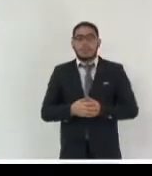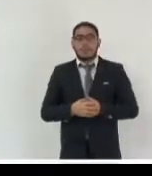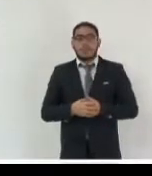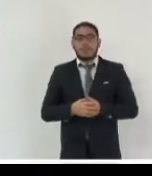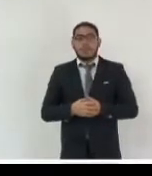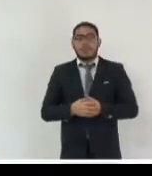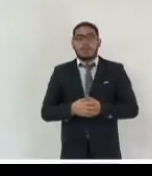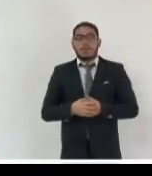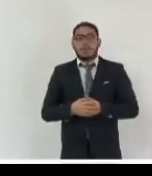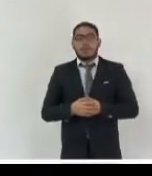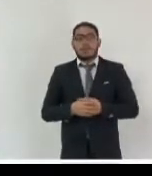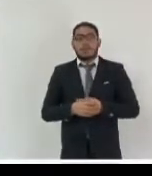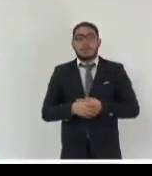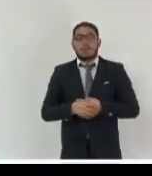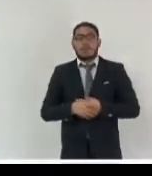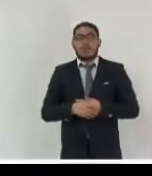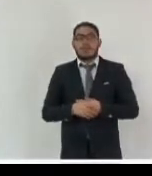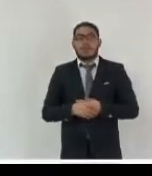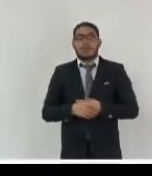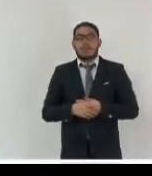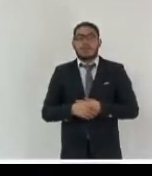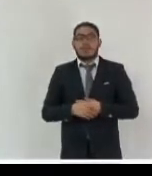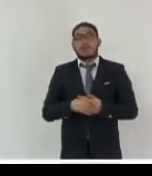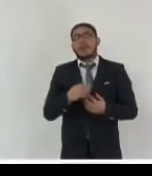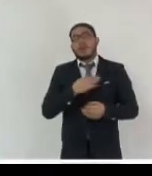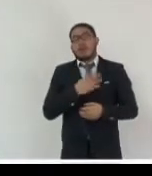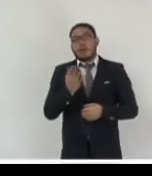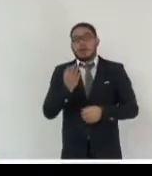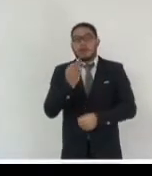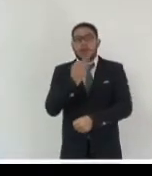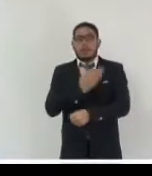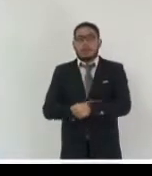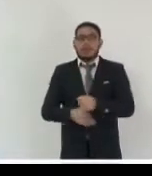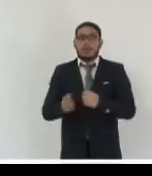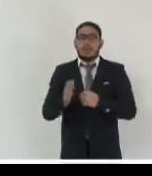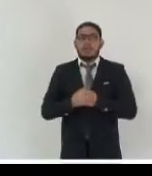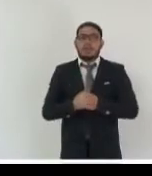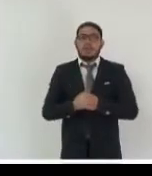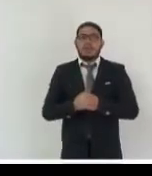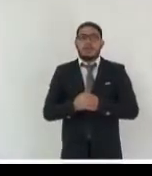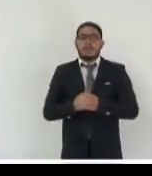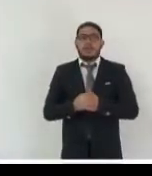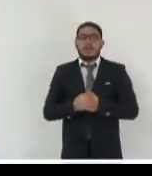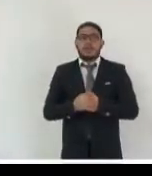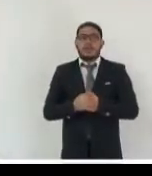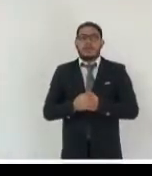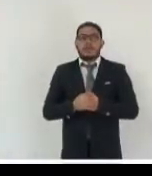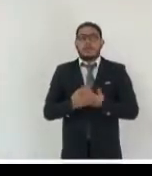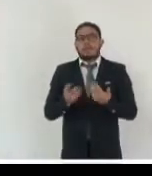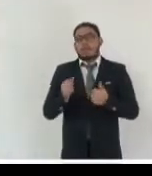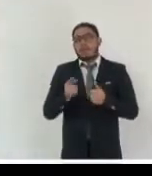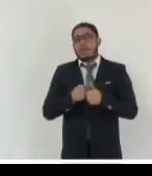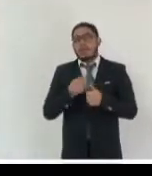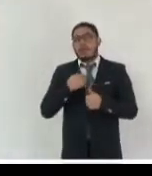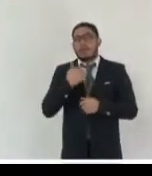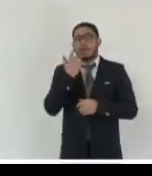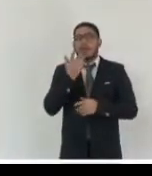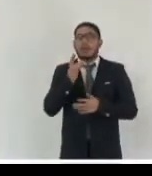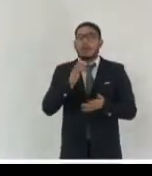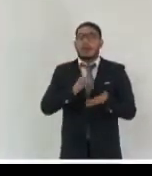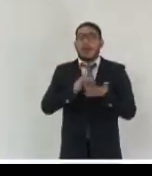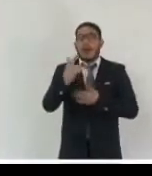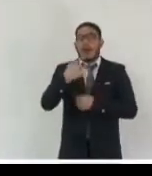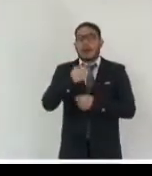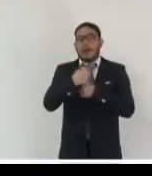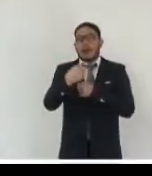Bueno, buenas tardes acá, nos hacía esa capa de ustedes. Primero quería agradecer la invitación,